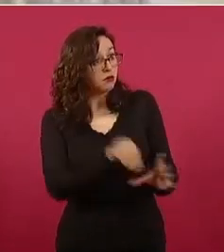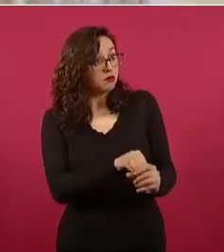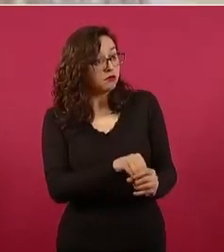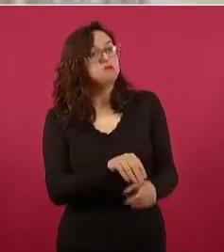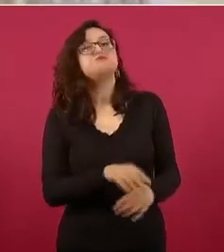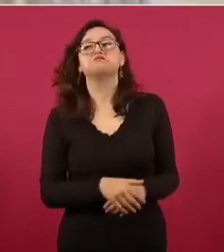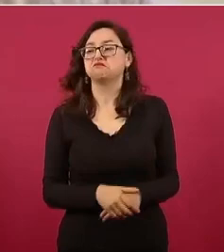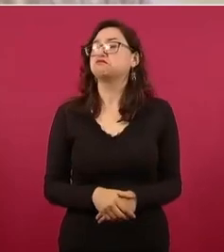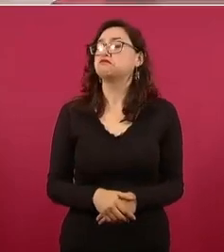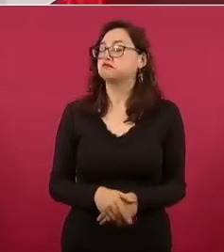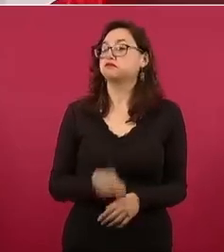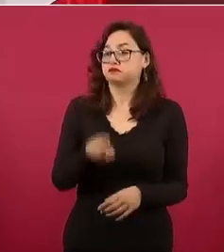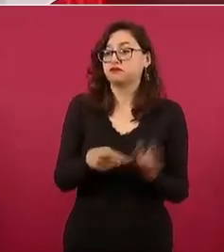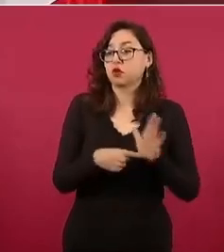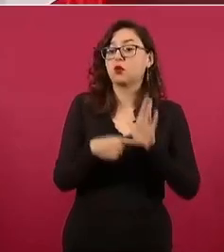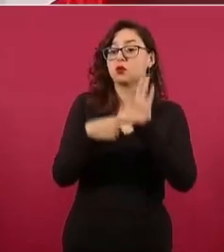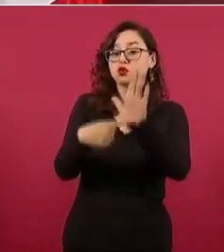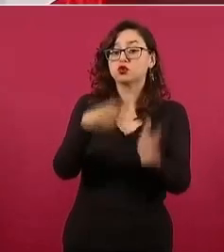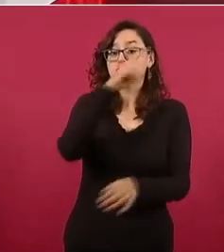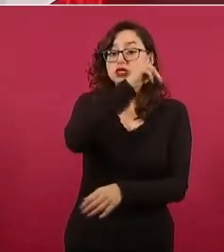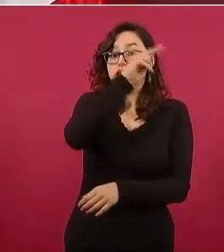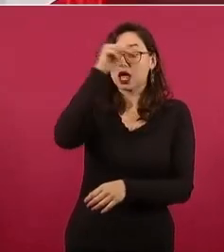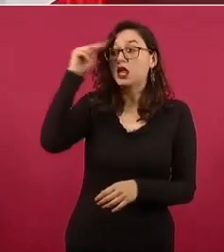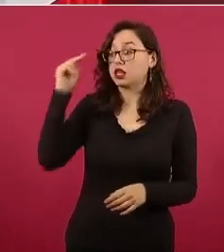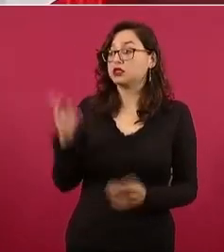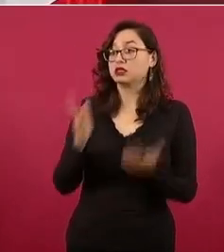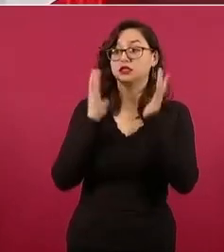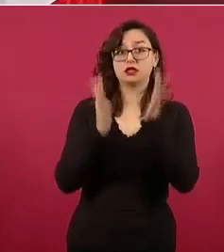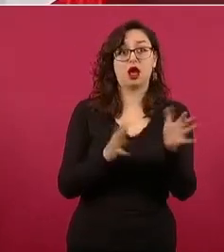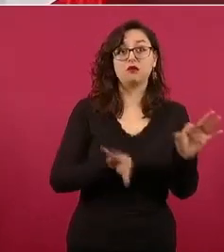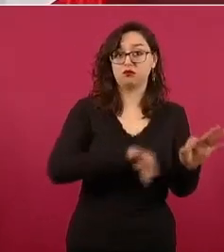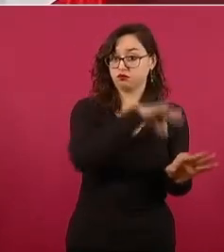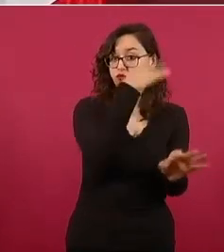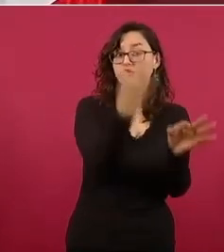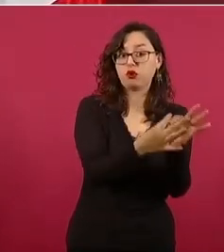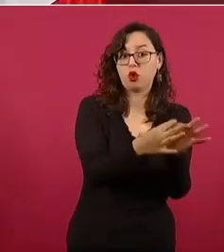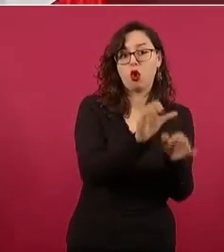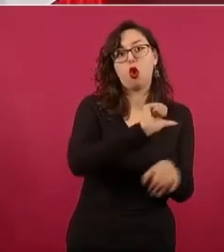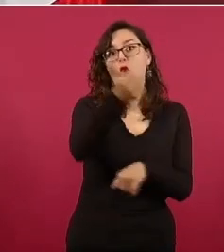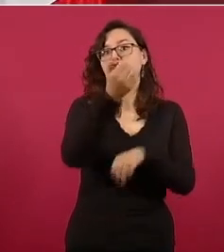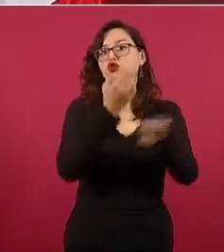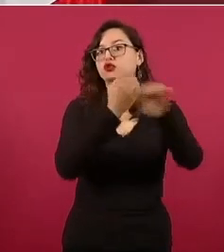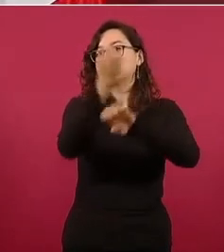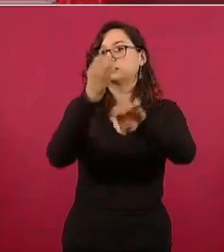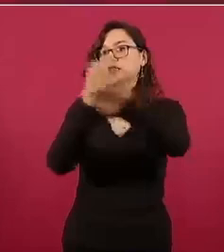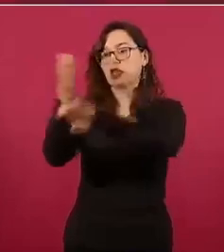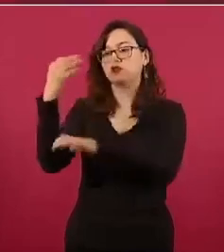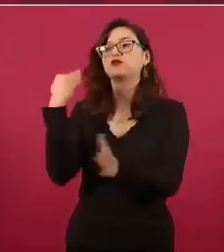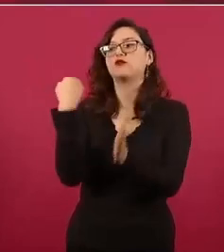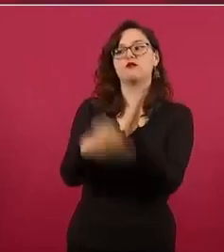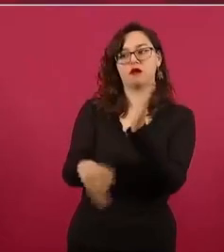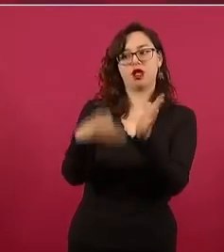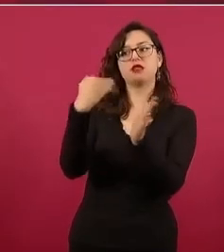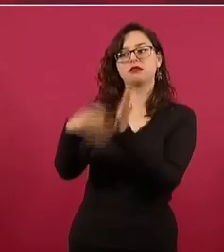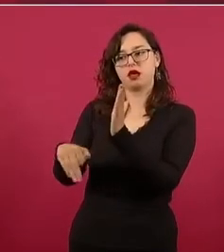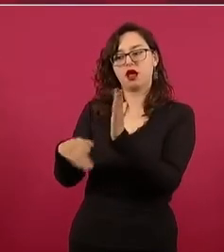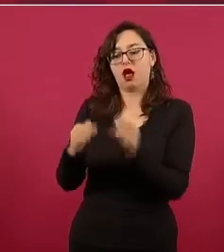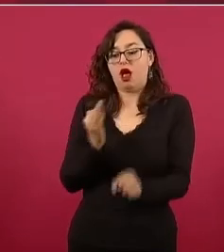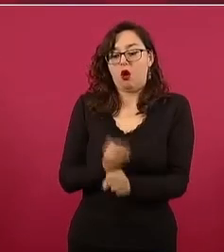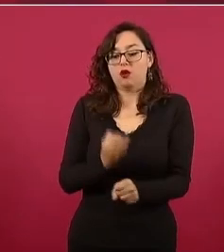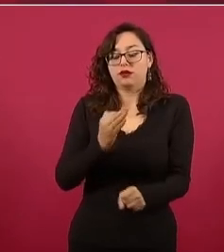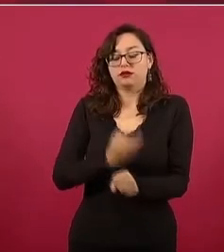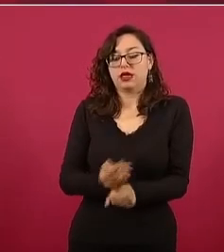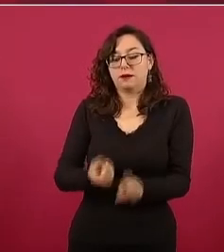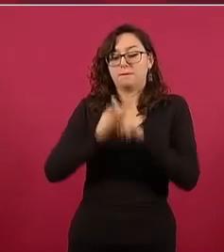es el resultado. No puedo decir lo mismo de otros, porque estamos empezando. Este es